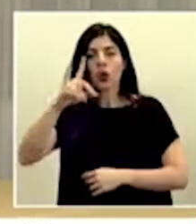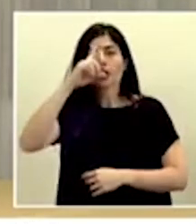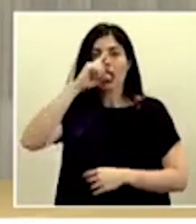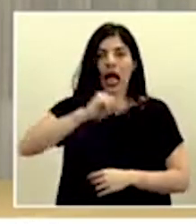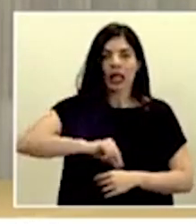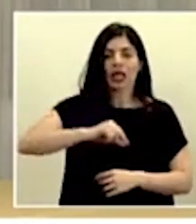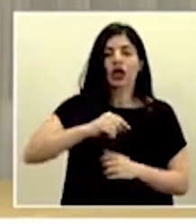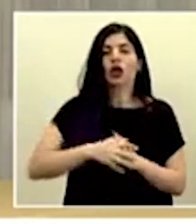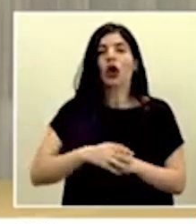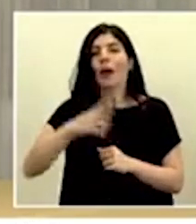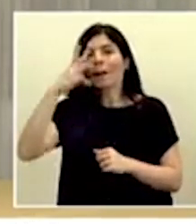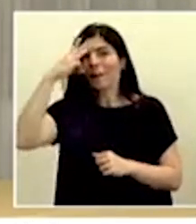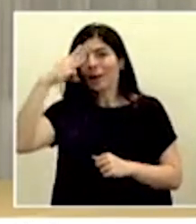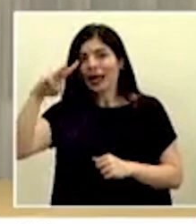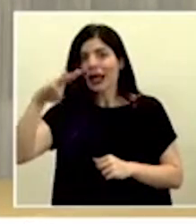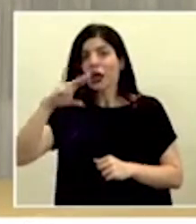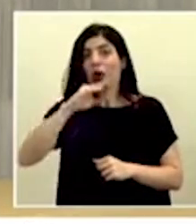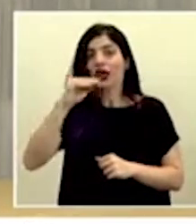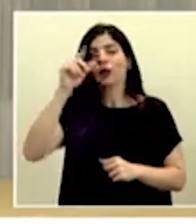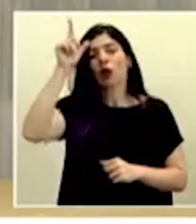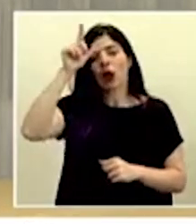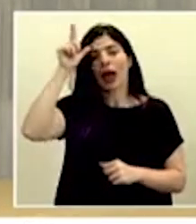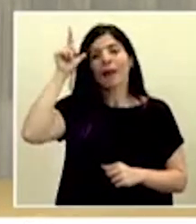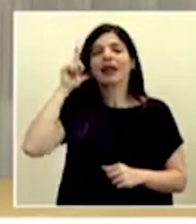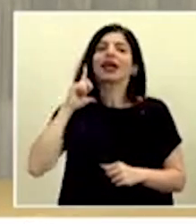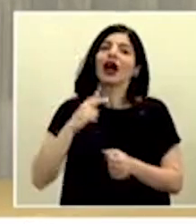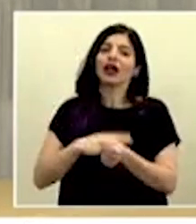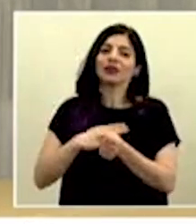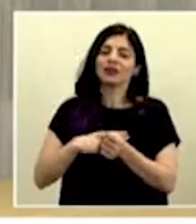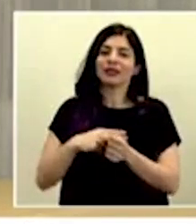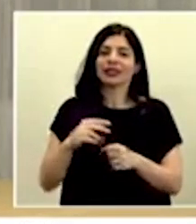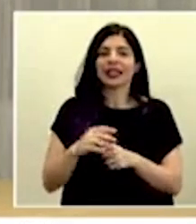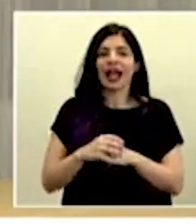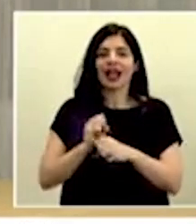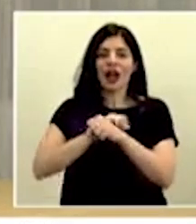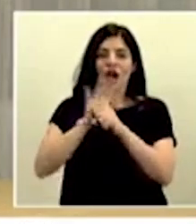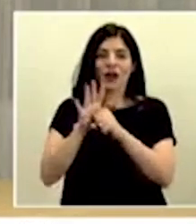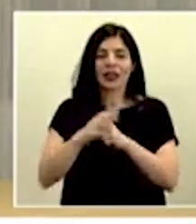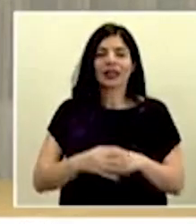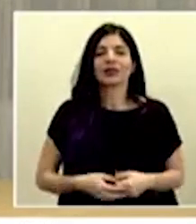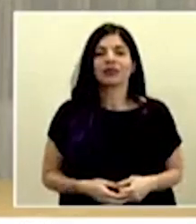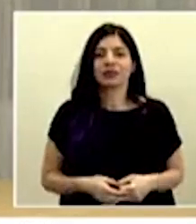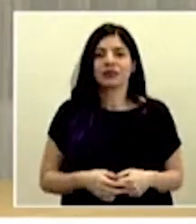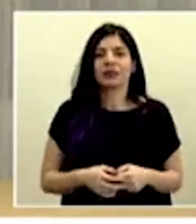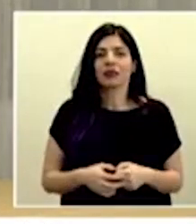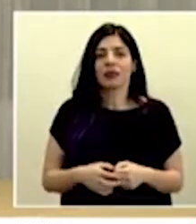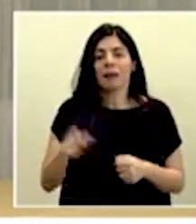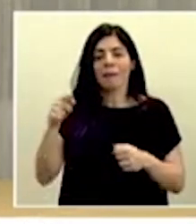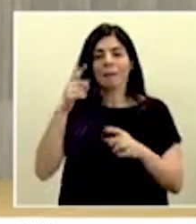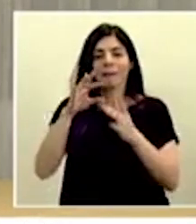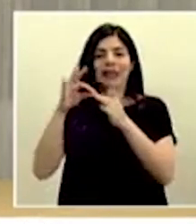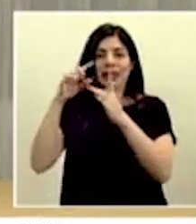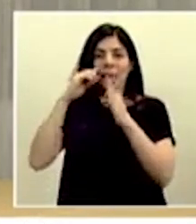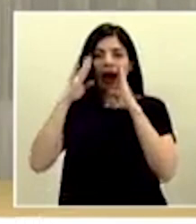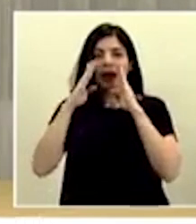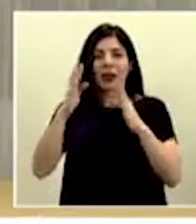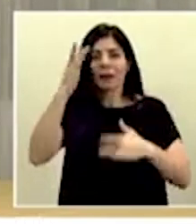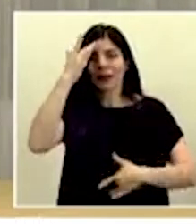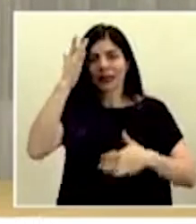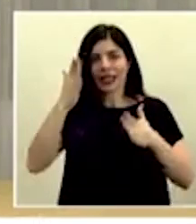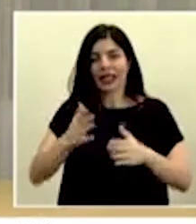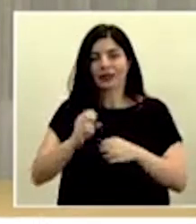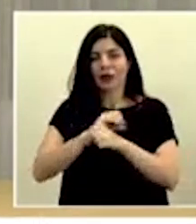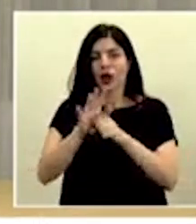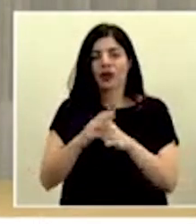Calderón Guardia, México y obviamente en el hospital SEACO, el hospital para atender los pacientes COVID-19.